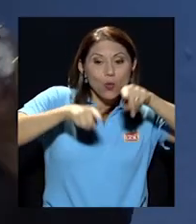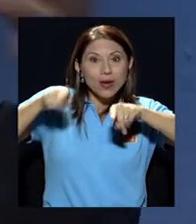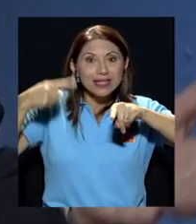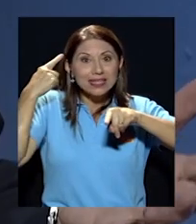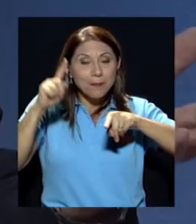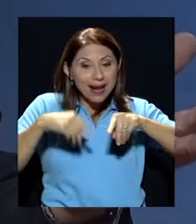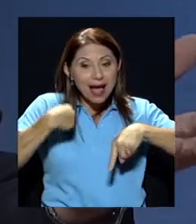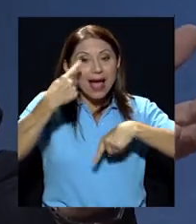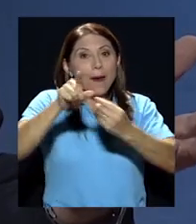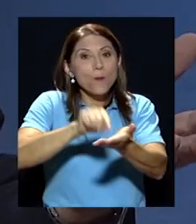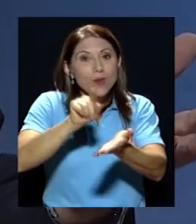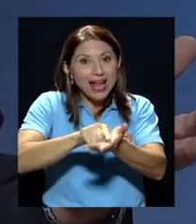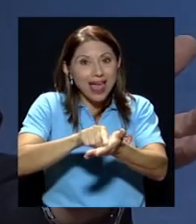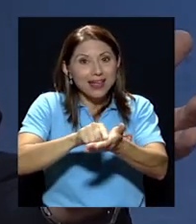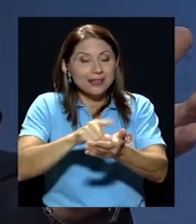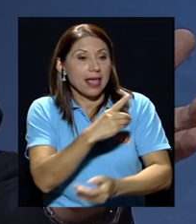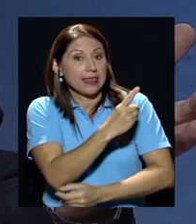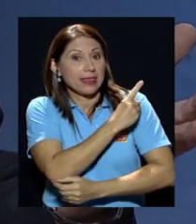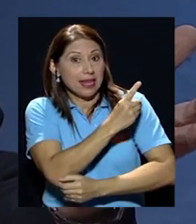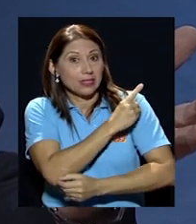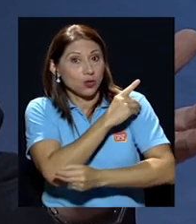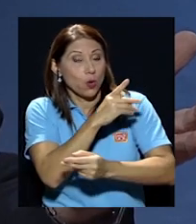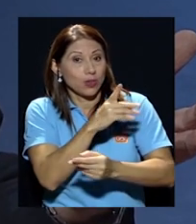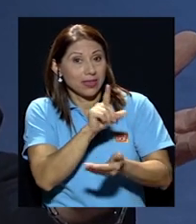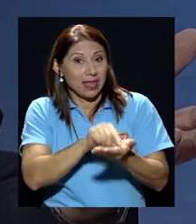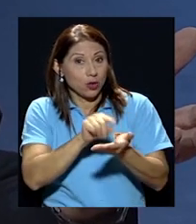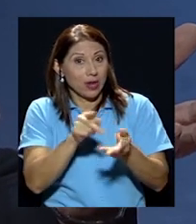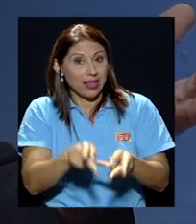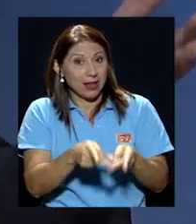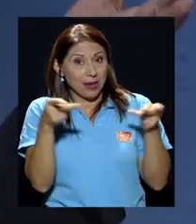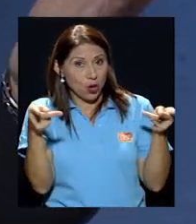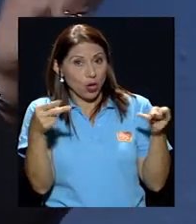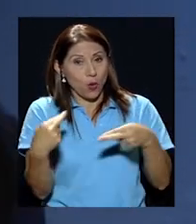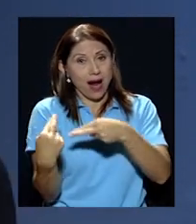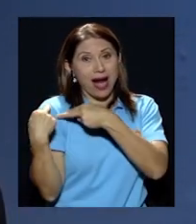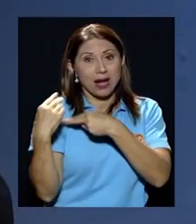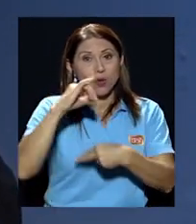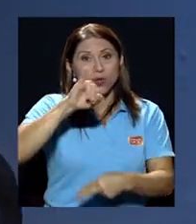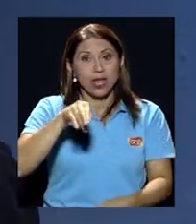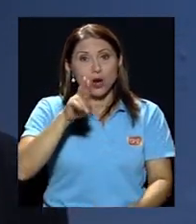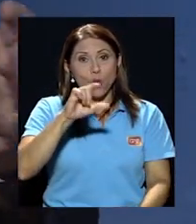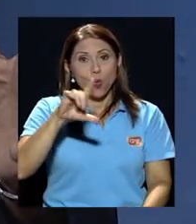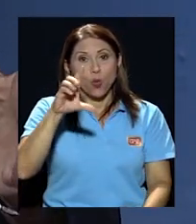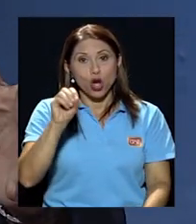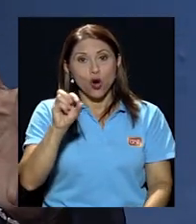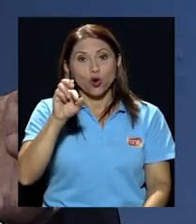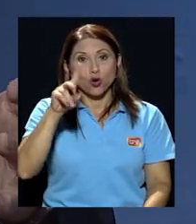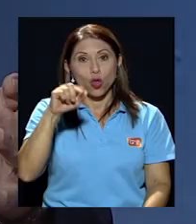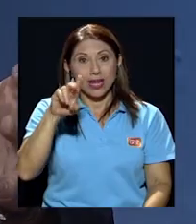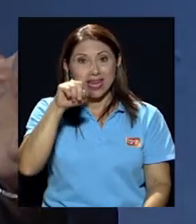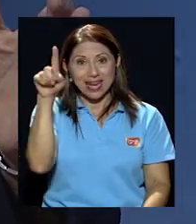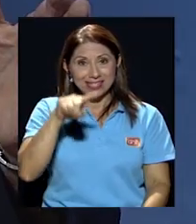de la dirección del periódico de la dirección editorial del periódico que estaba a cargo de Julio Rodríguez en aquel momento que Dios goce